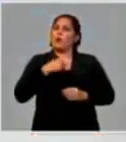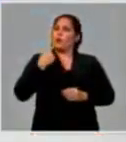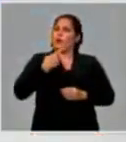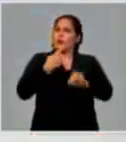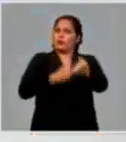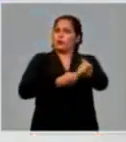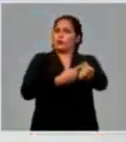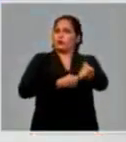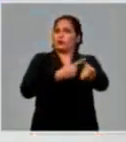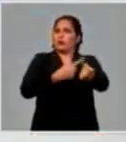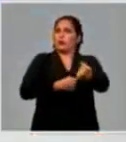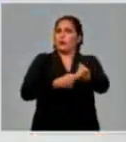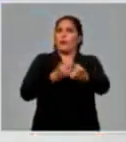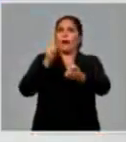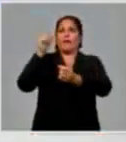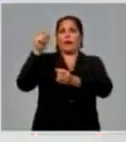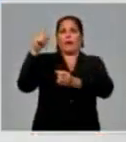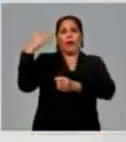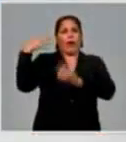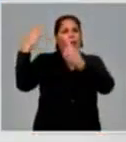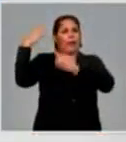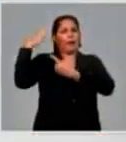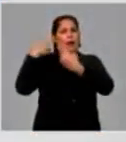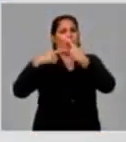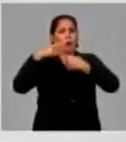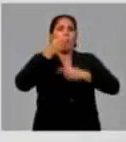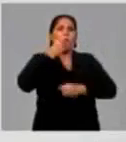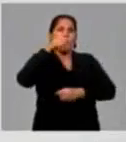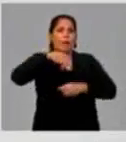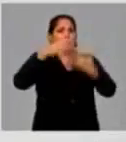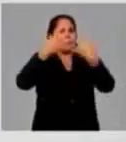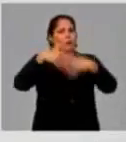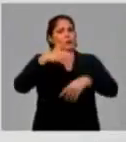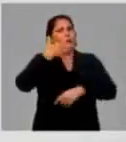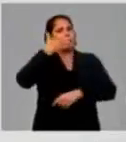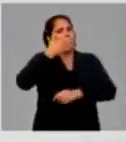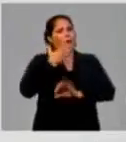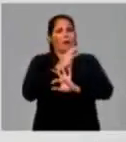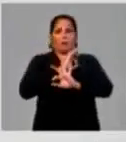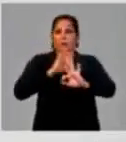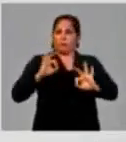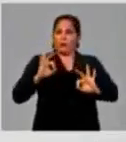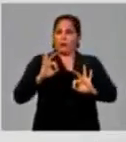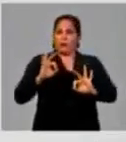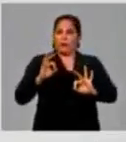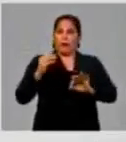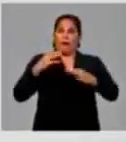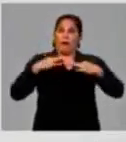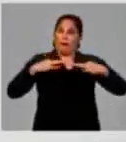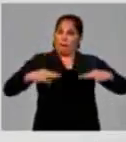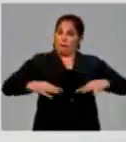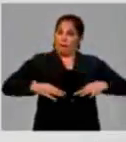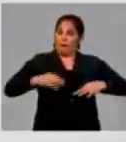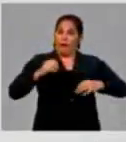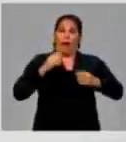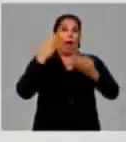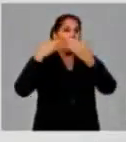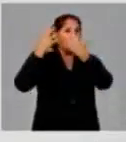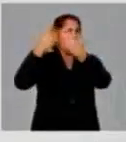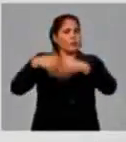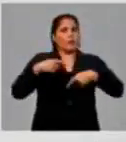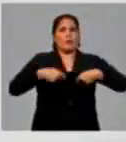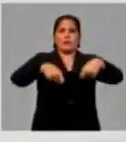acostumbrado a importar cosas que se pueden producir aquí con más calidad. La Ligera producía de todo,